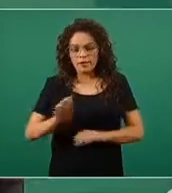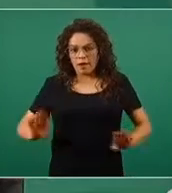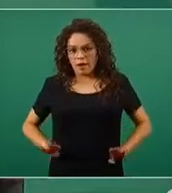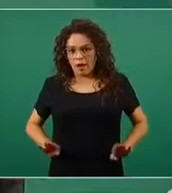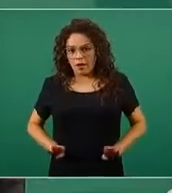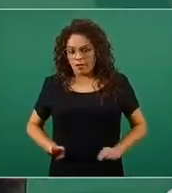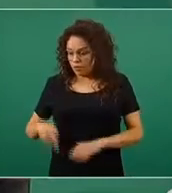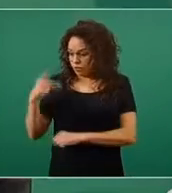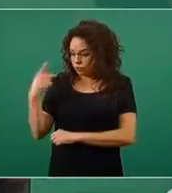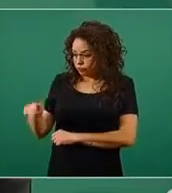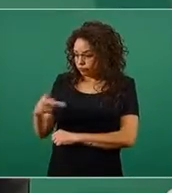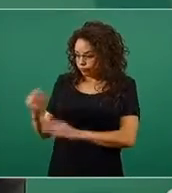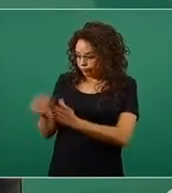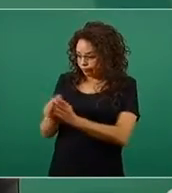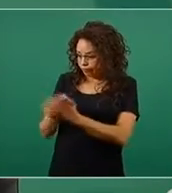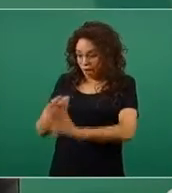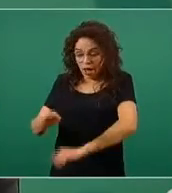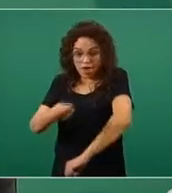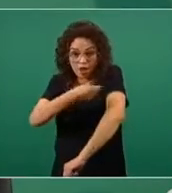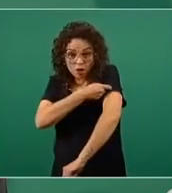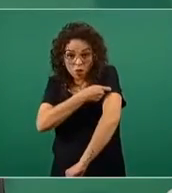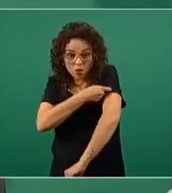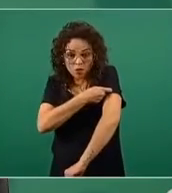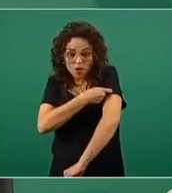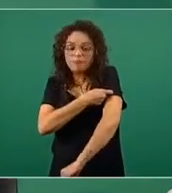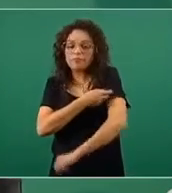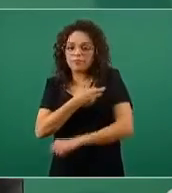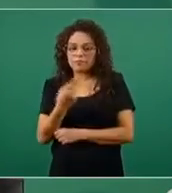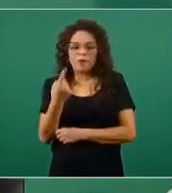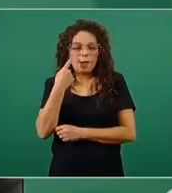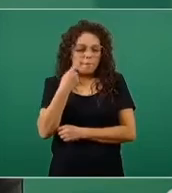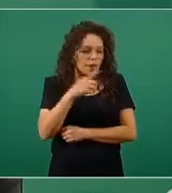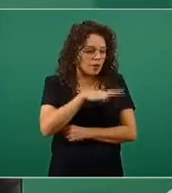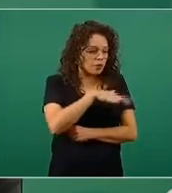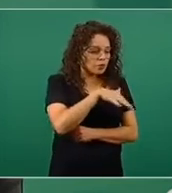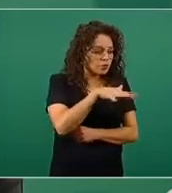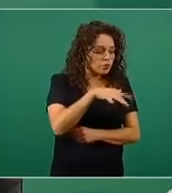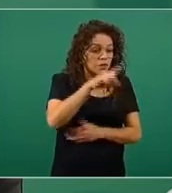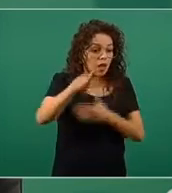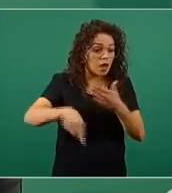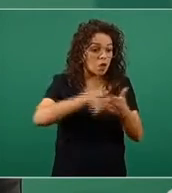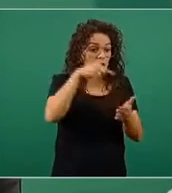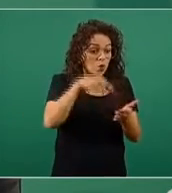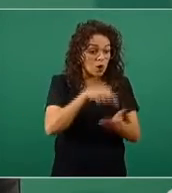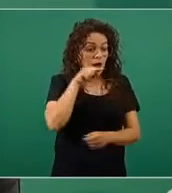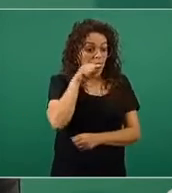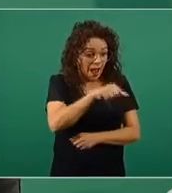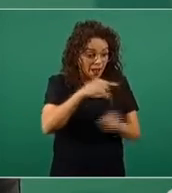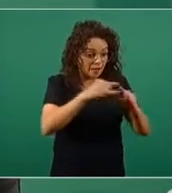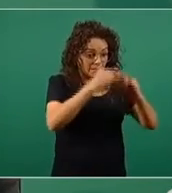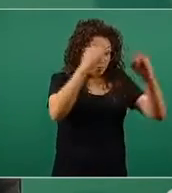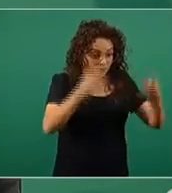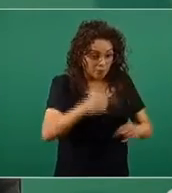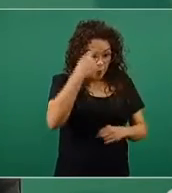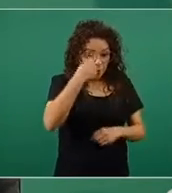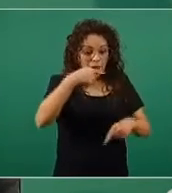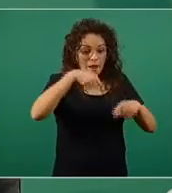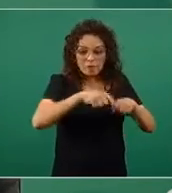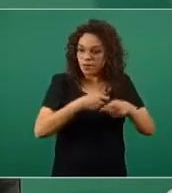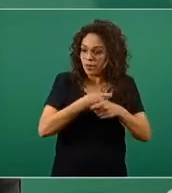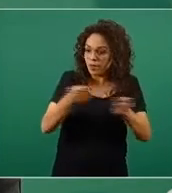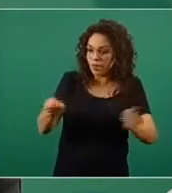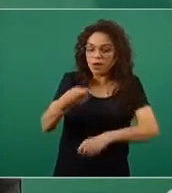buscaron que los lugares en donde se estén aplicando la vacuna tengan lo más cercana